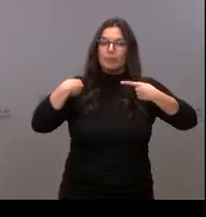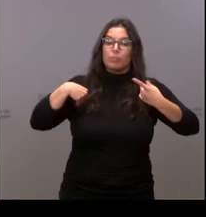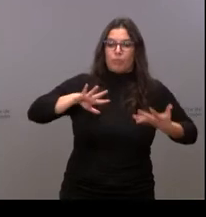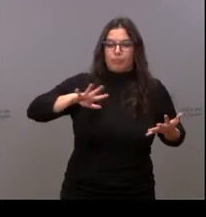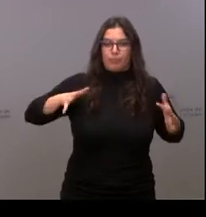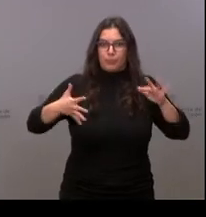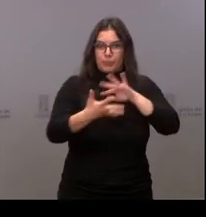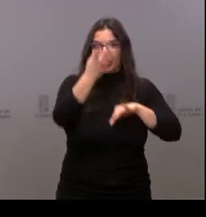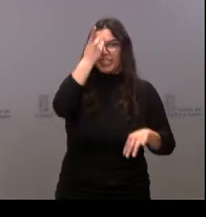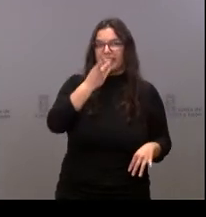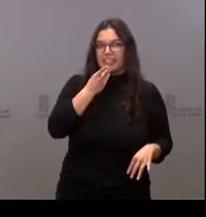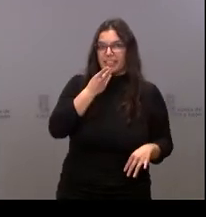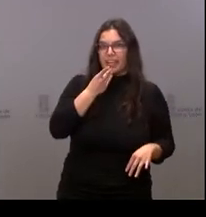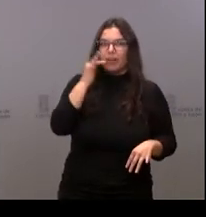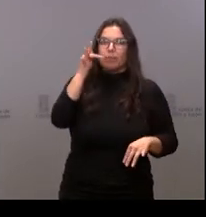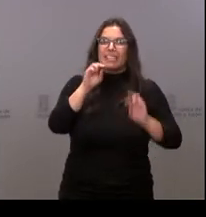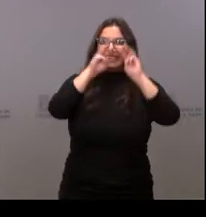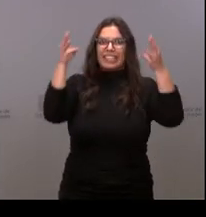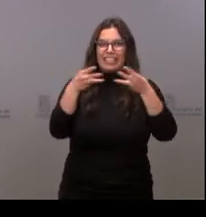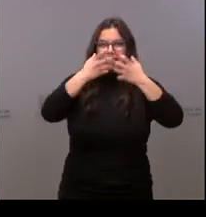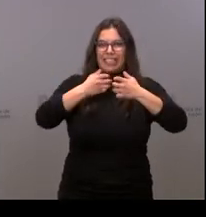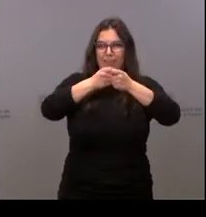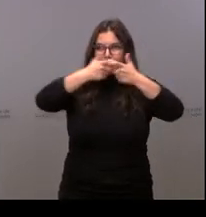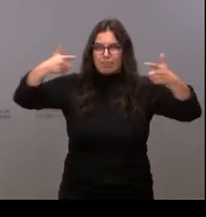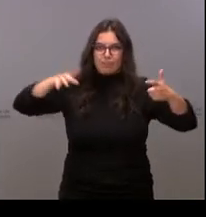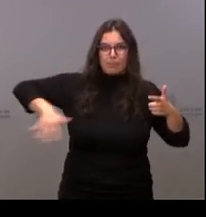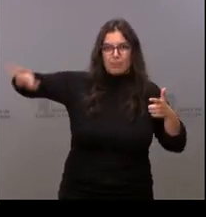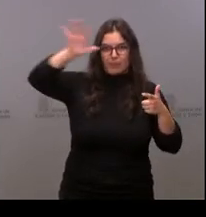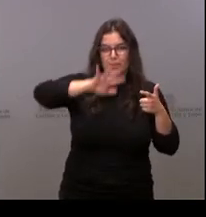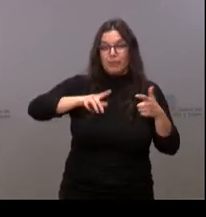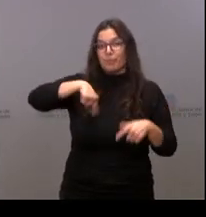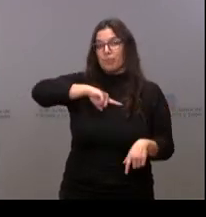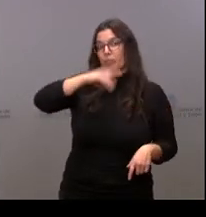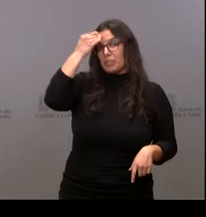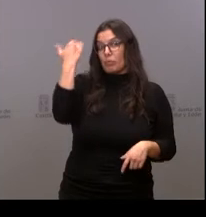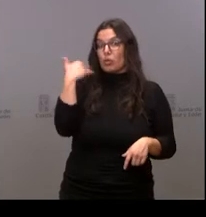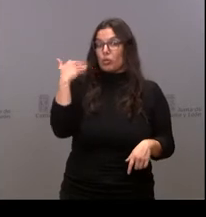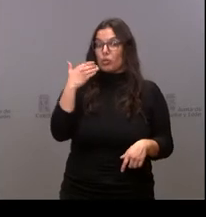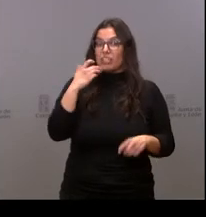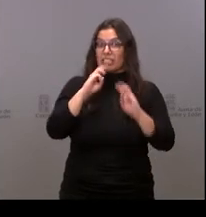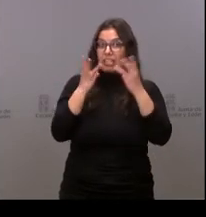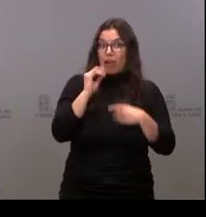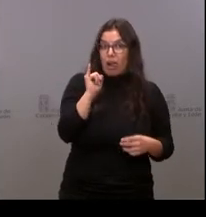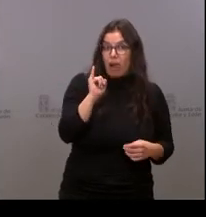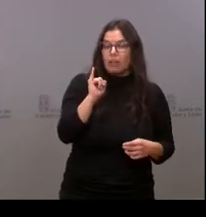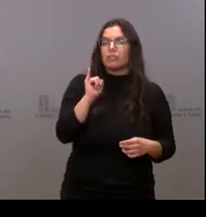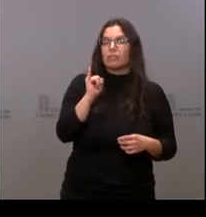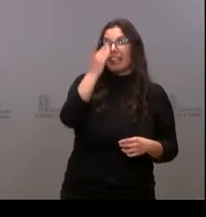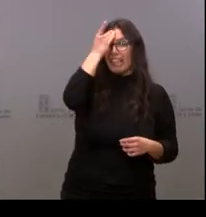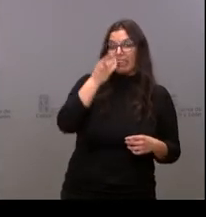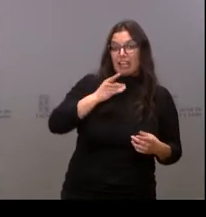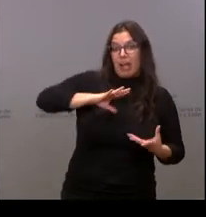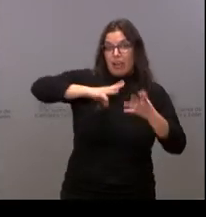digital y la conectividad. Consideramos que una Soria conectada va a ser